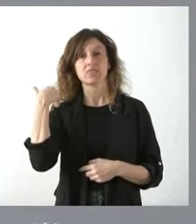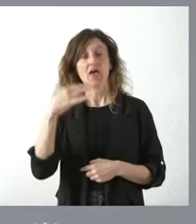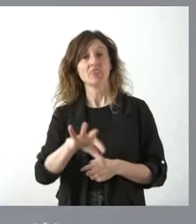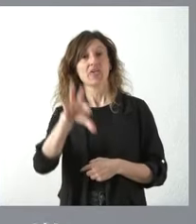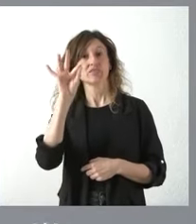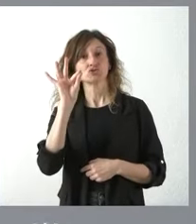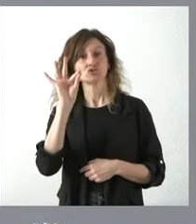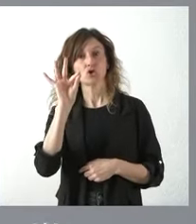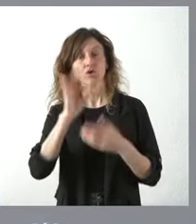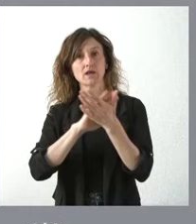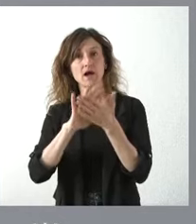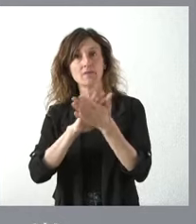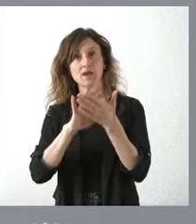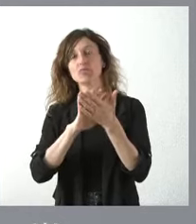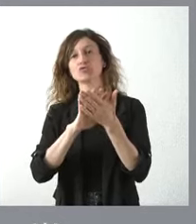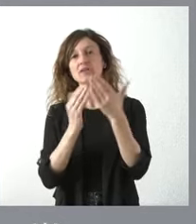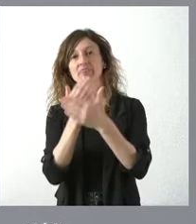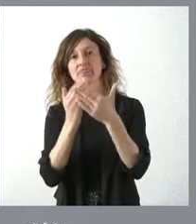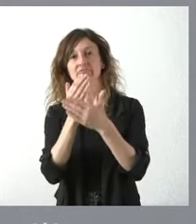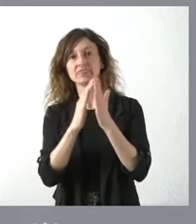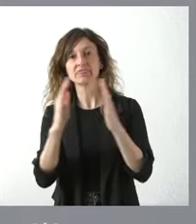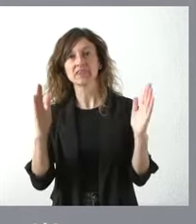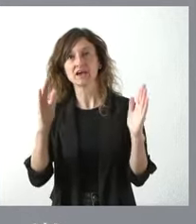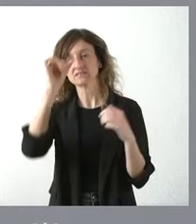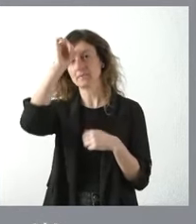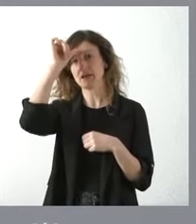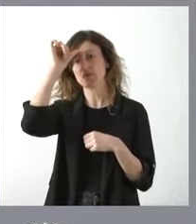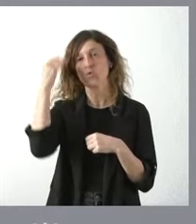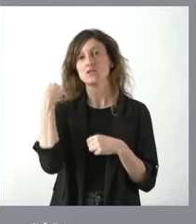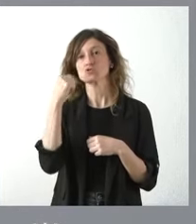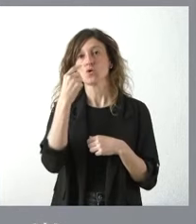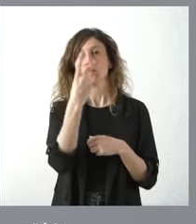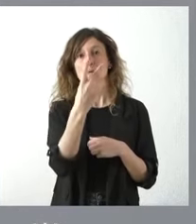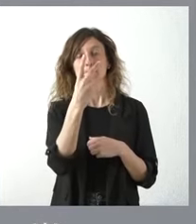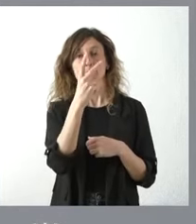hablamos de unos días del verano del año 2022